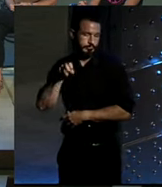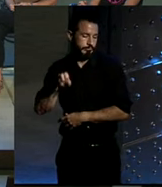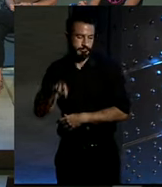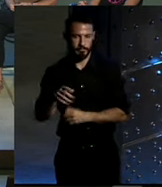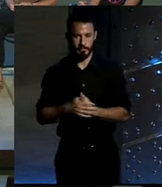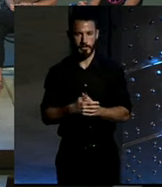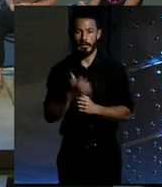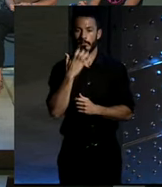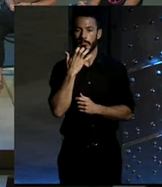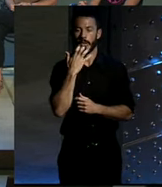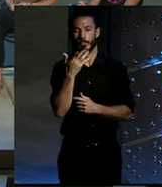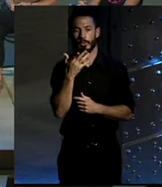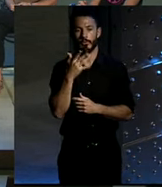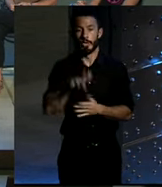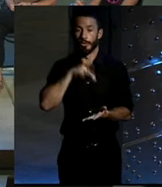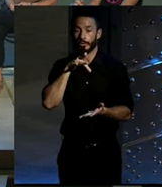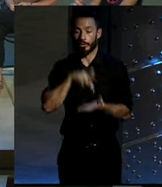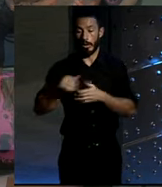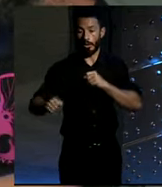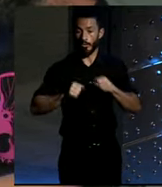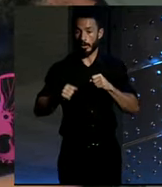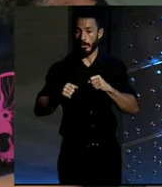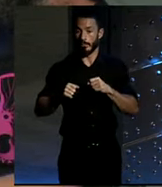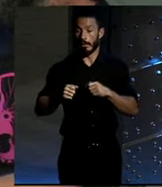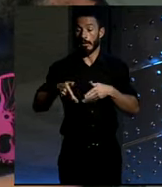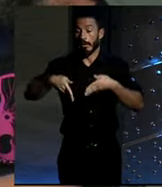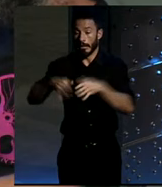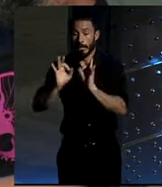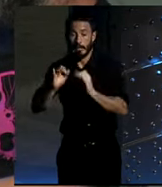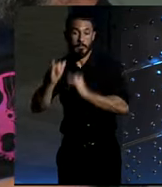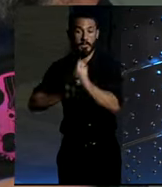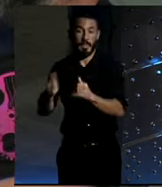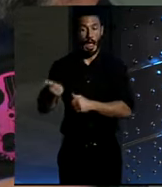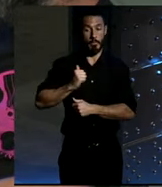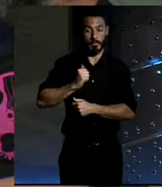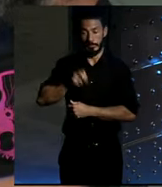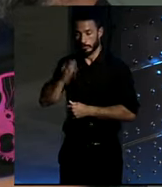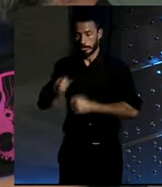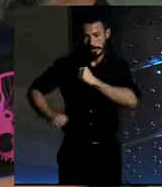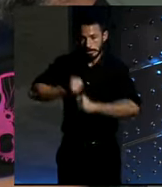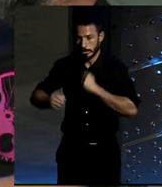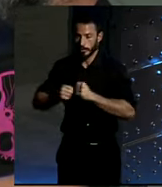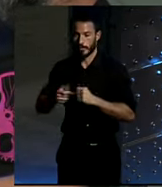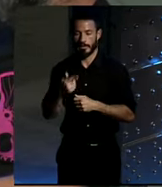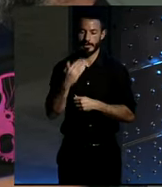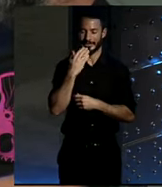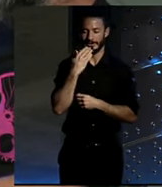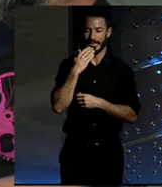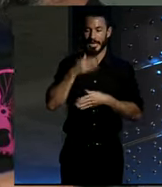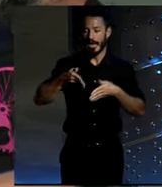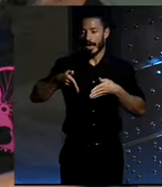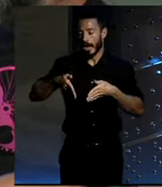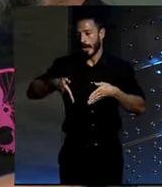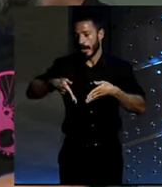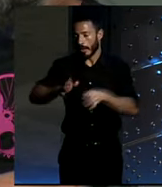van a hacer su sesión de correr y corren por el carril bici. Sí, es como el camino de las baldosas amarillas de la famosa película.